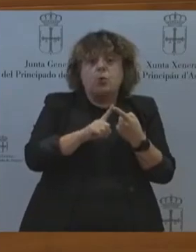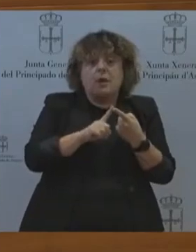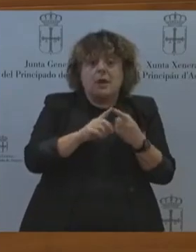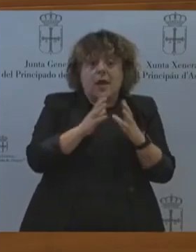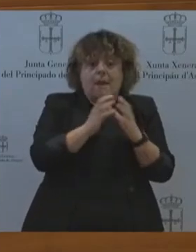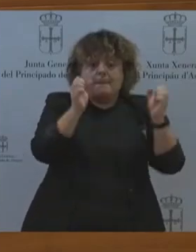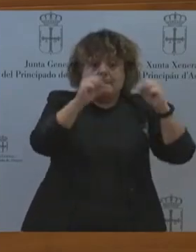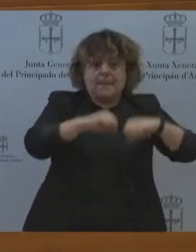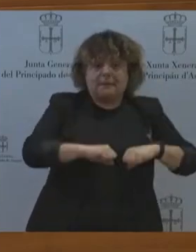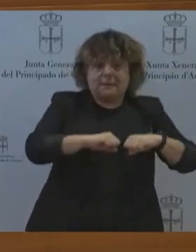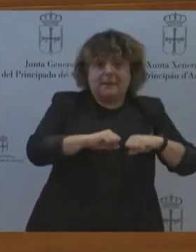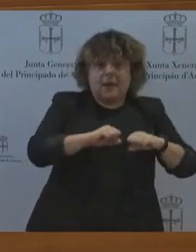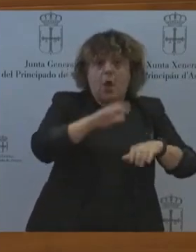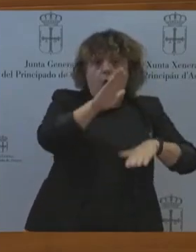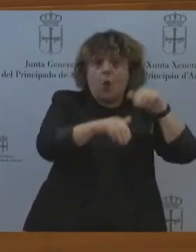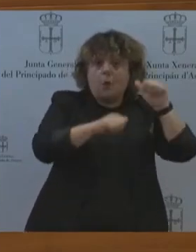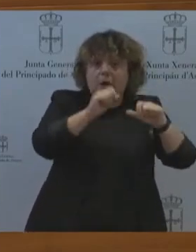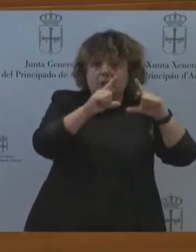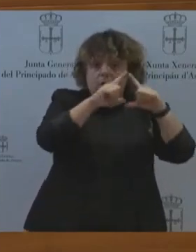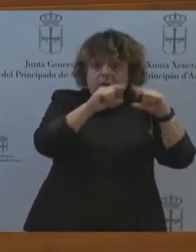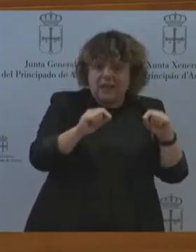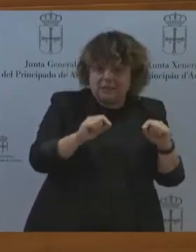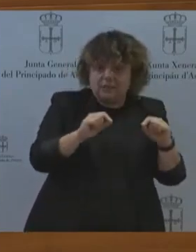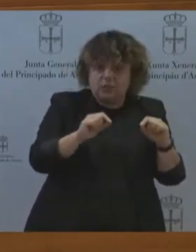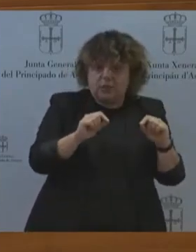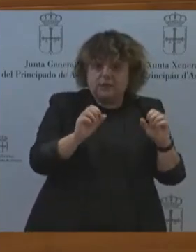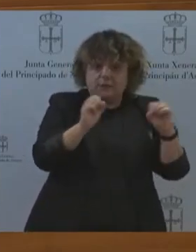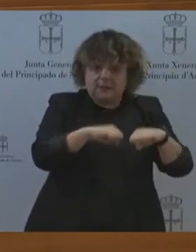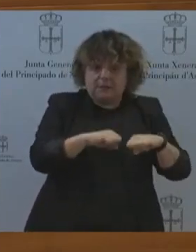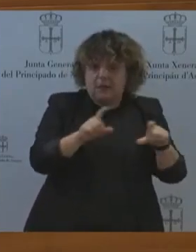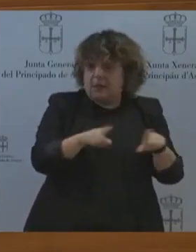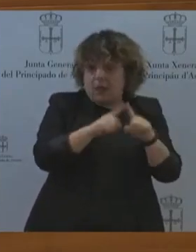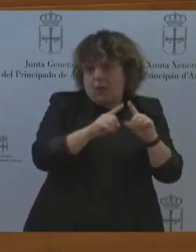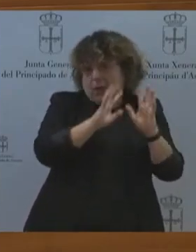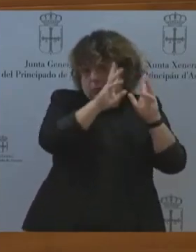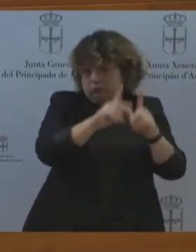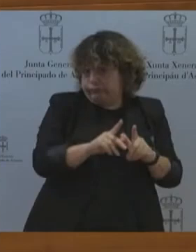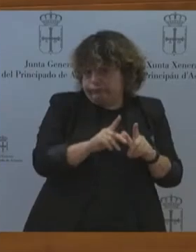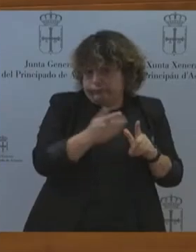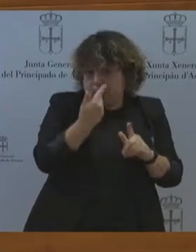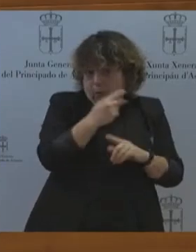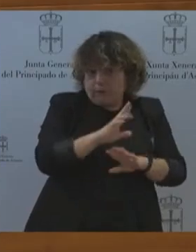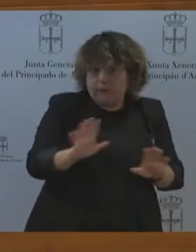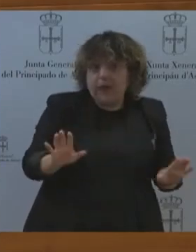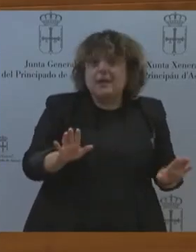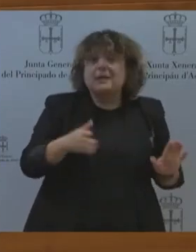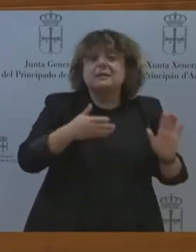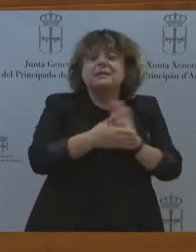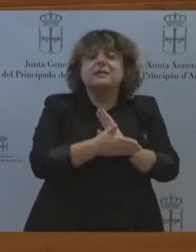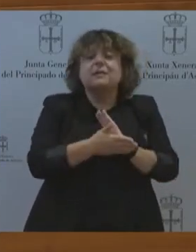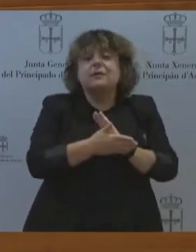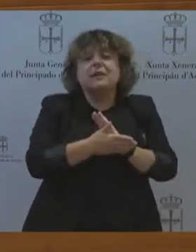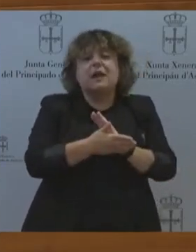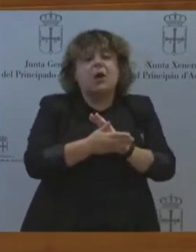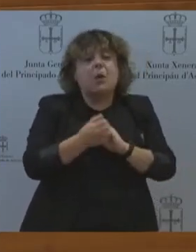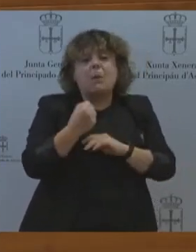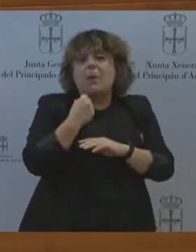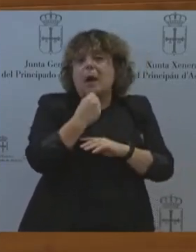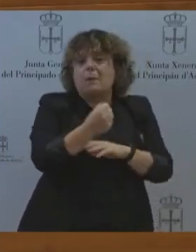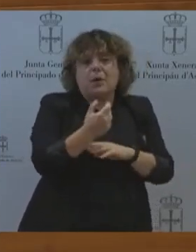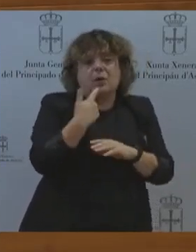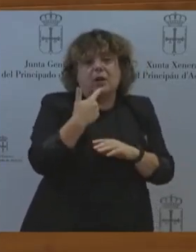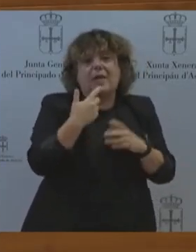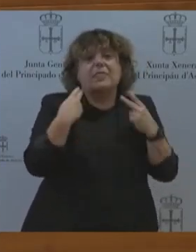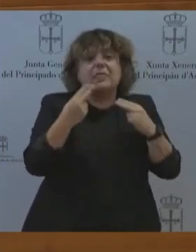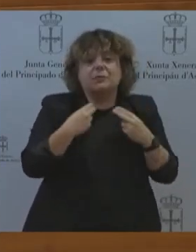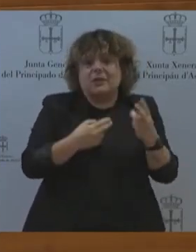aritméticamente no les necesite, y dará, por tanto, un peso desproporcionado a los tres diputados que conseguido Izquierda Unida. Dos,